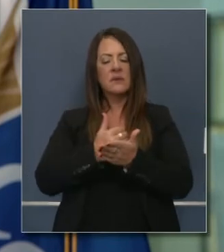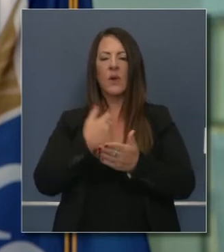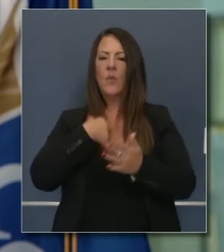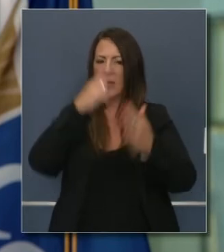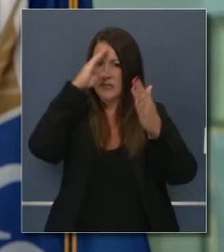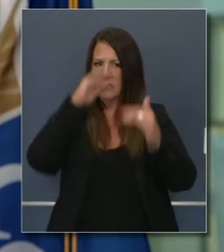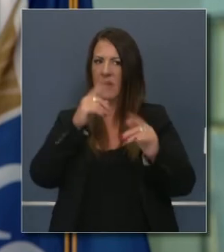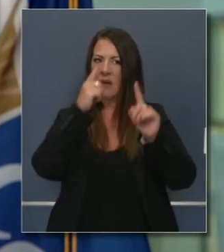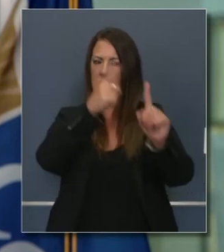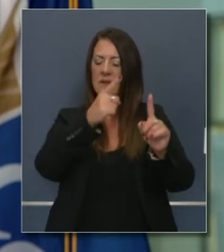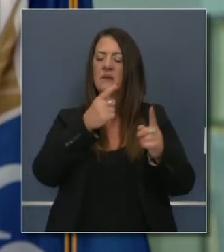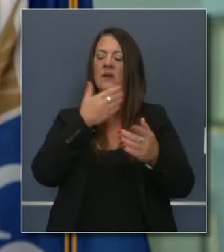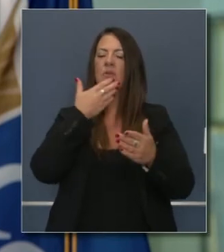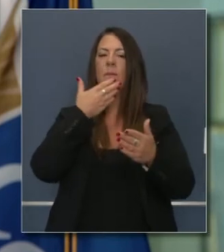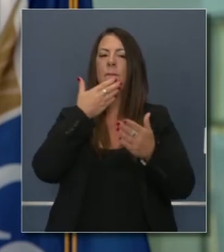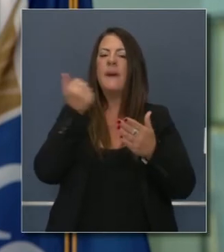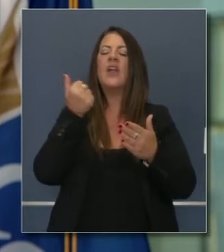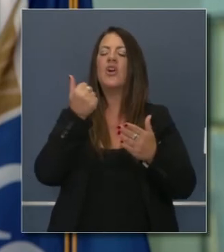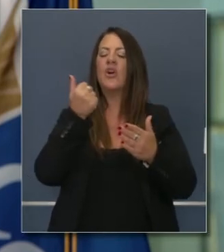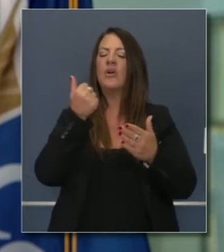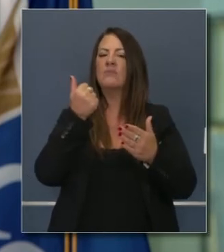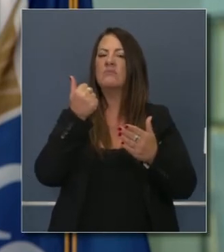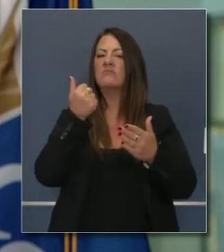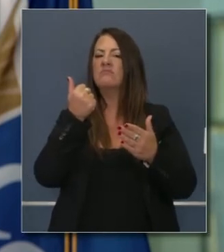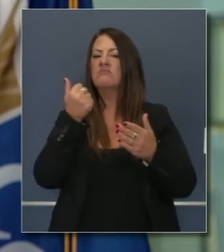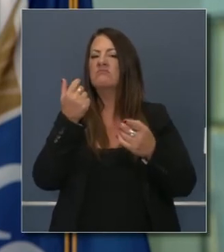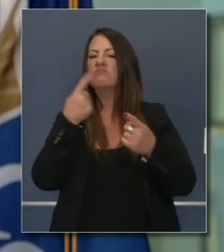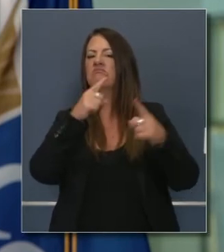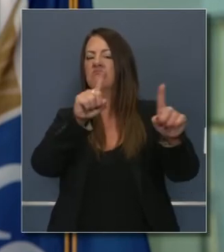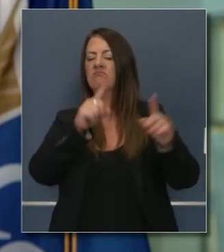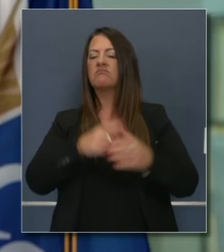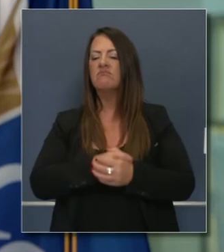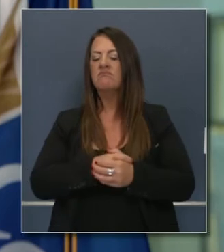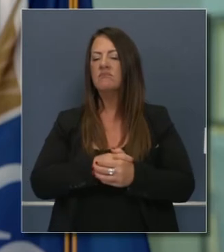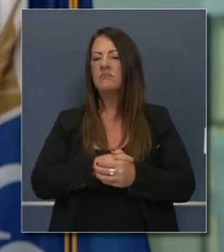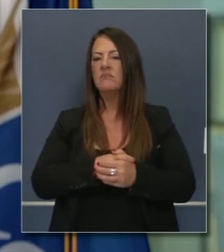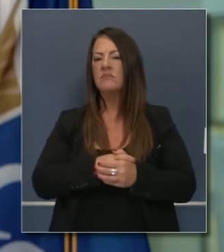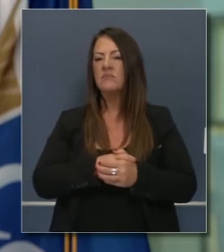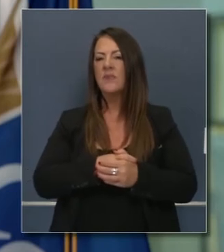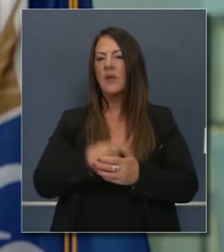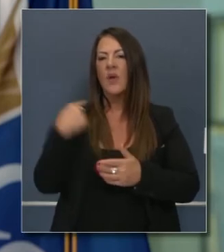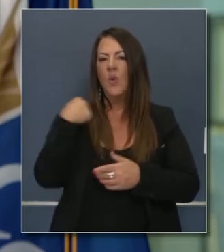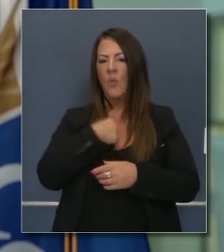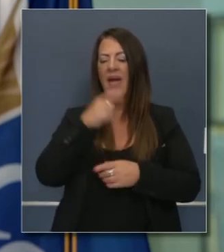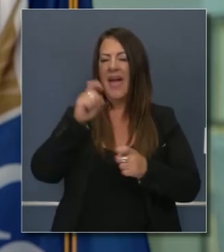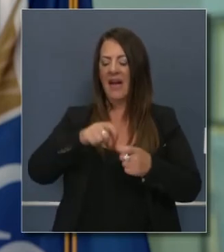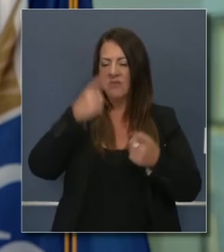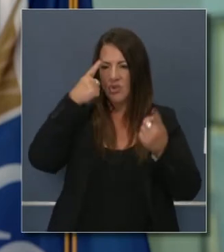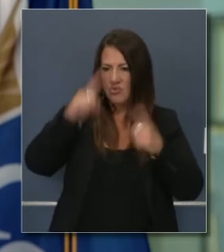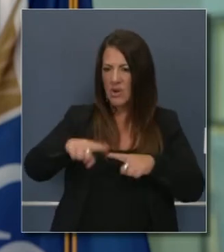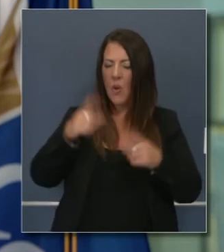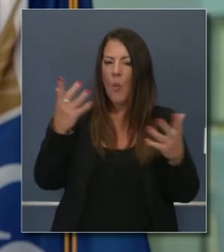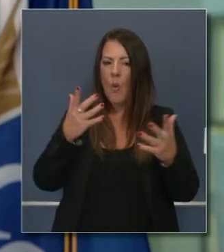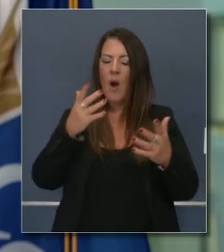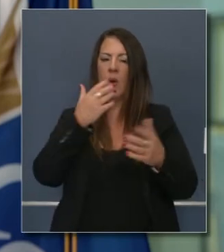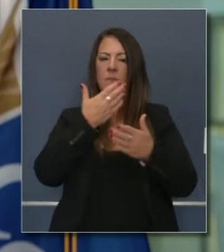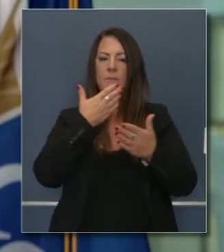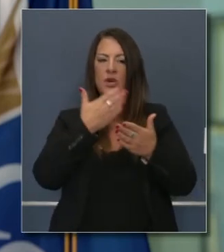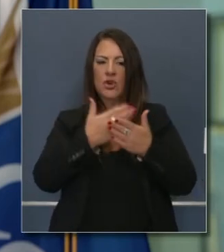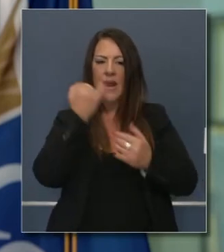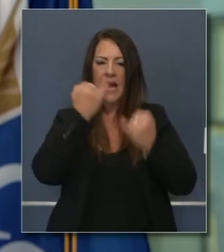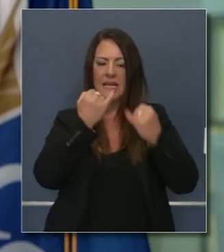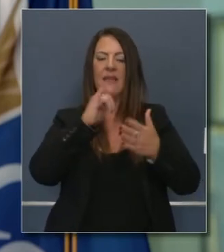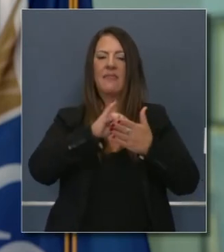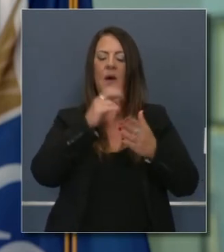recursos, pero esperamos también más resultados. Y el área donde yo creo que podemos, en la que podemos estar de acuerdo, es la que puede crear